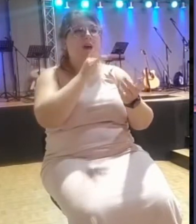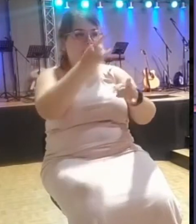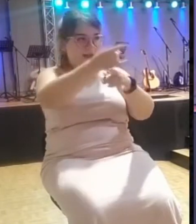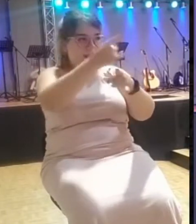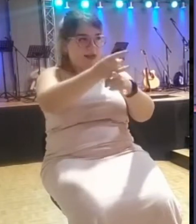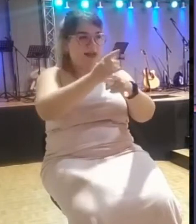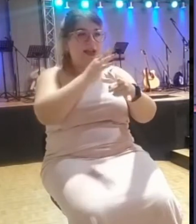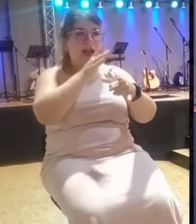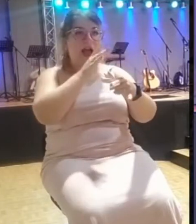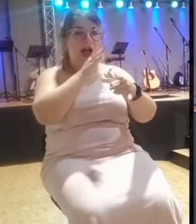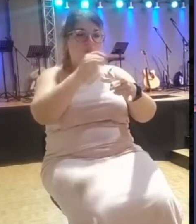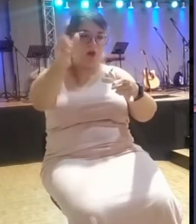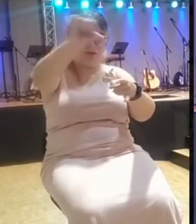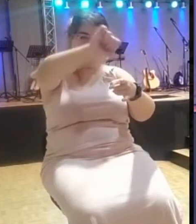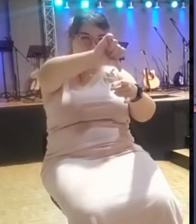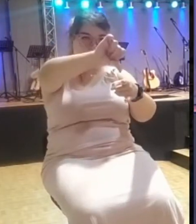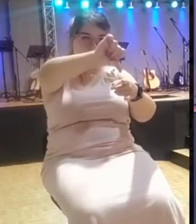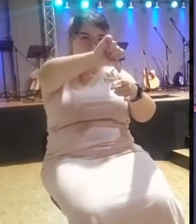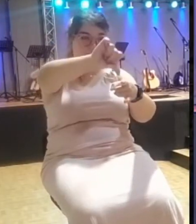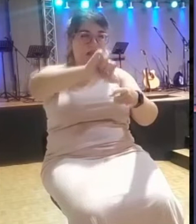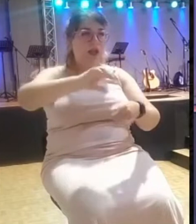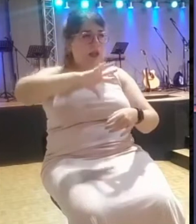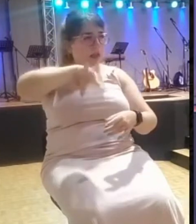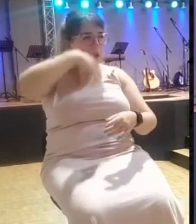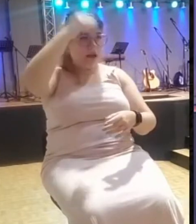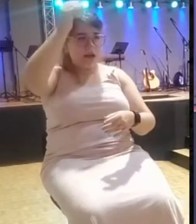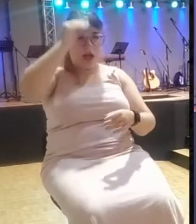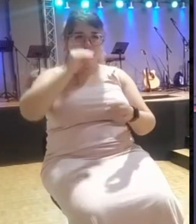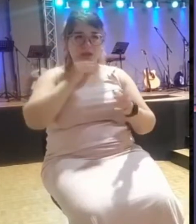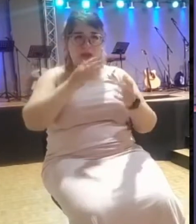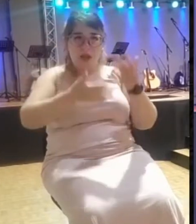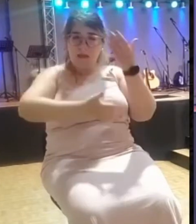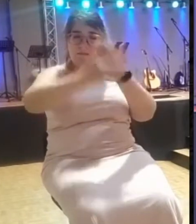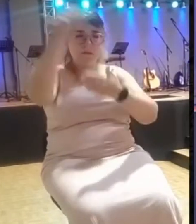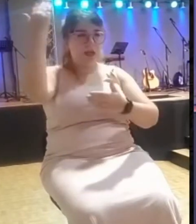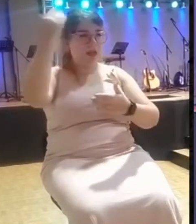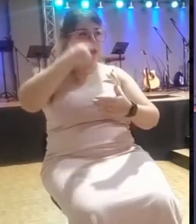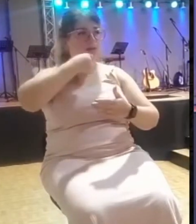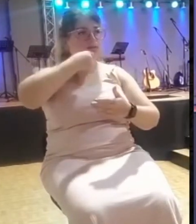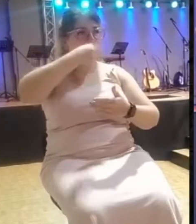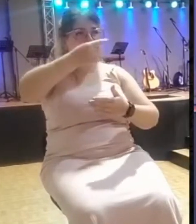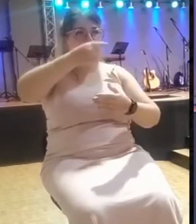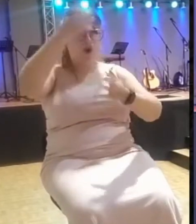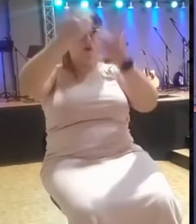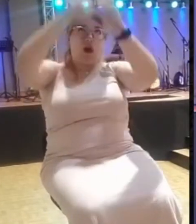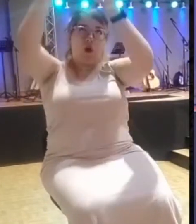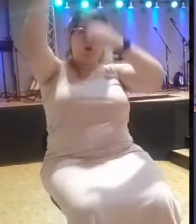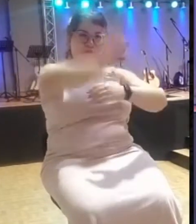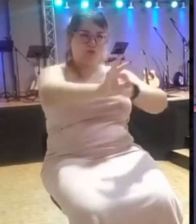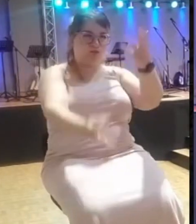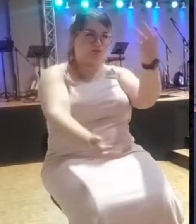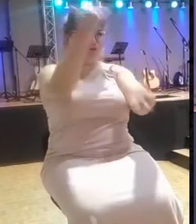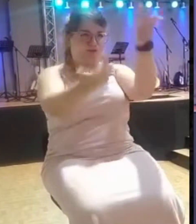agua. Y nada más que Elías abrió la boca. ¡Bum! Cayó el fuego del cielo. Dar un aplauso a Cristo.